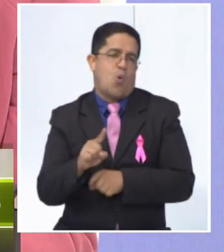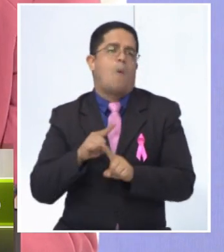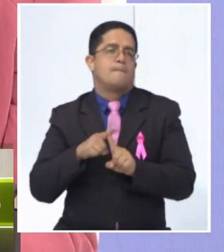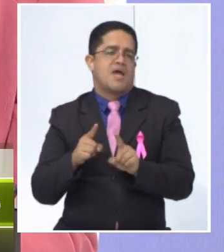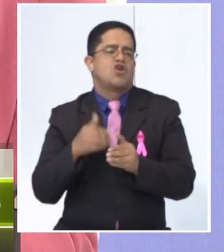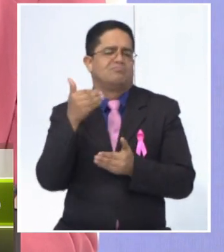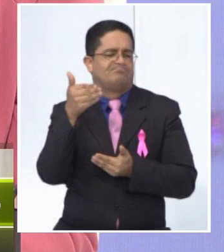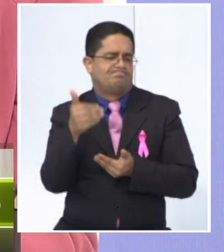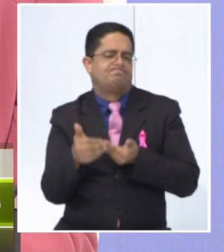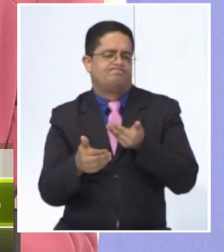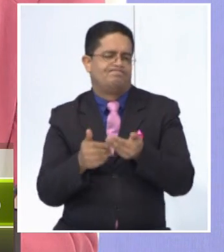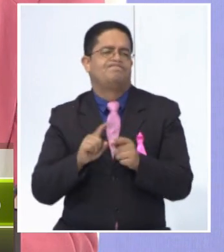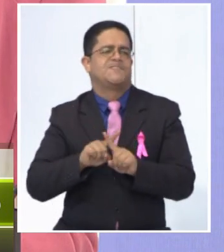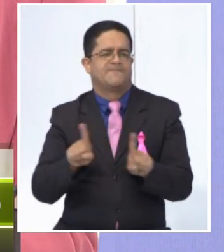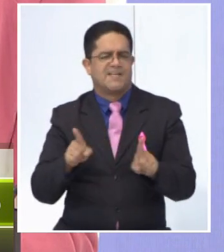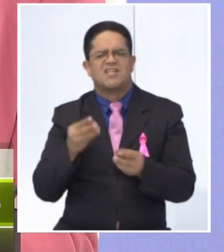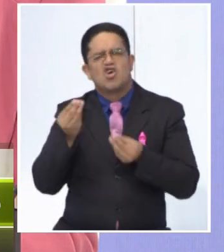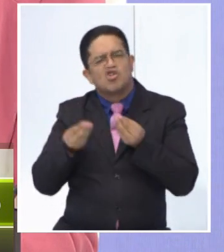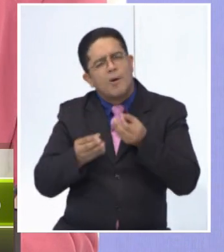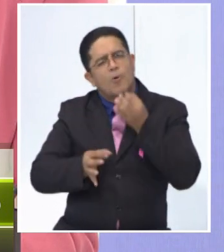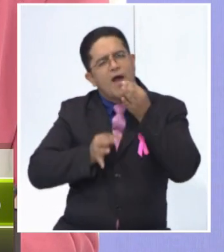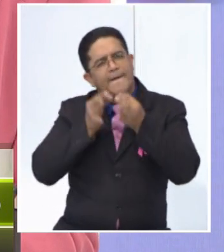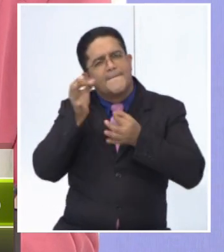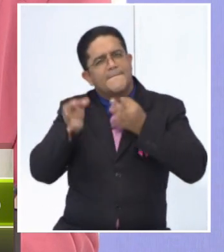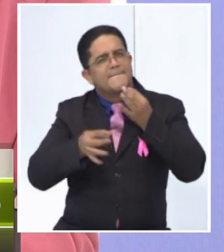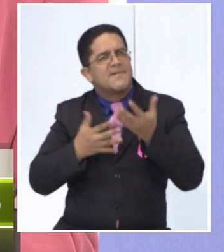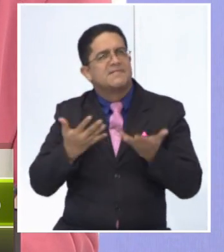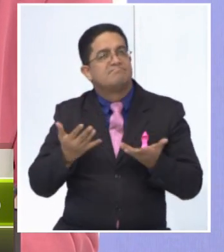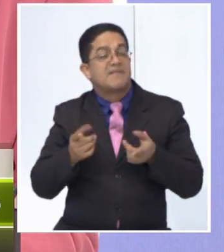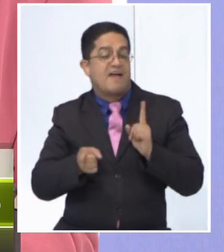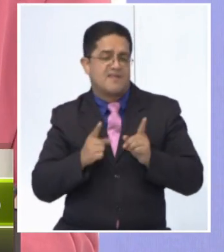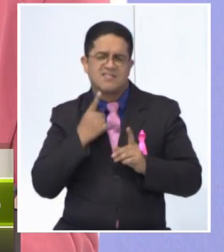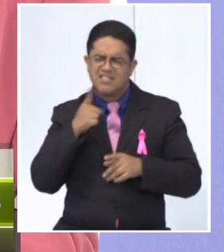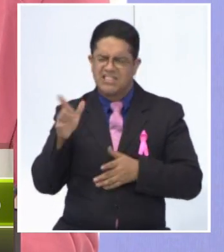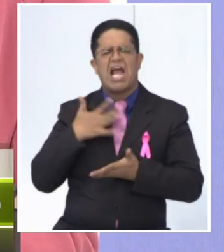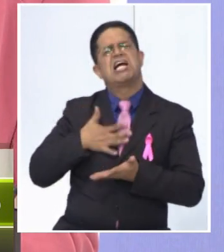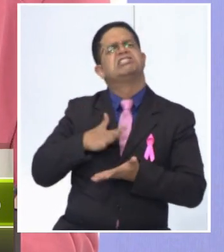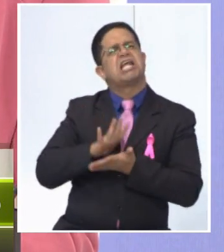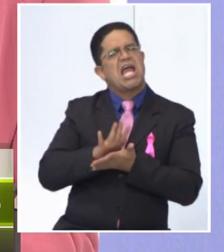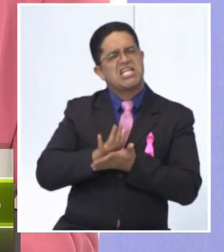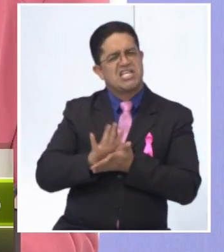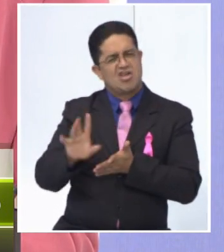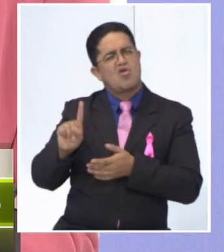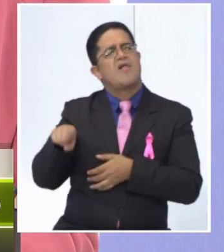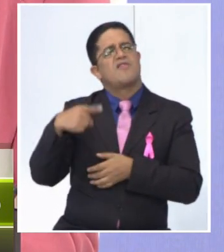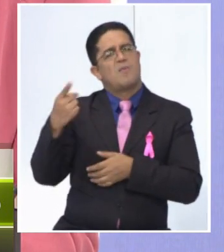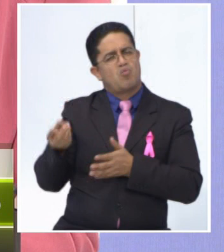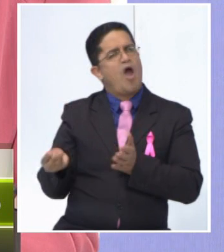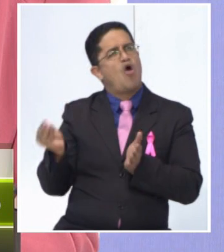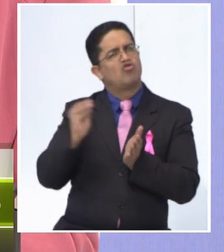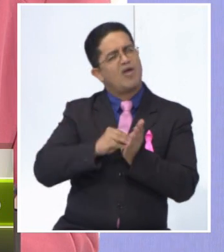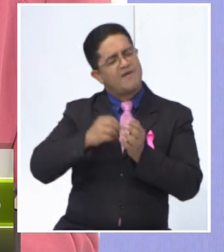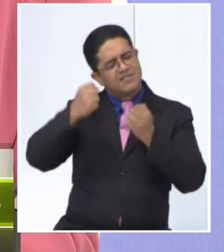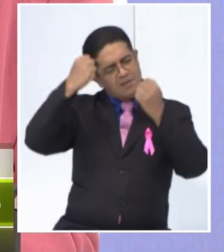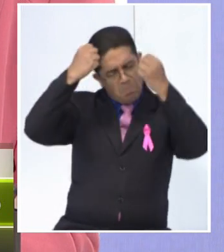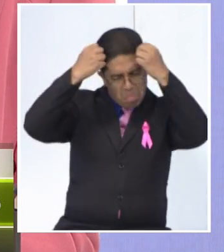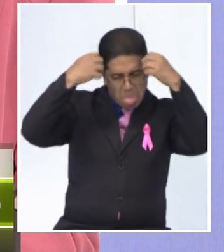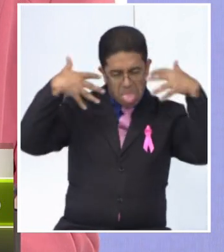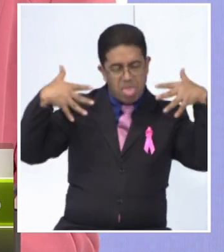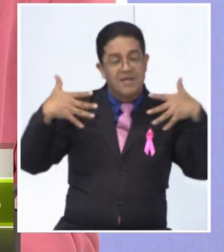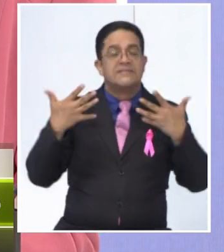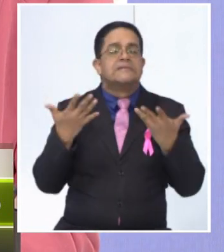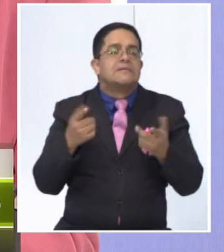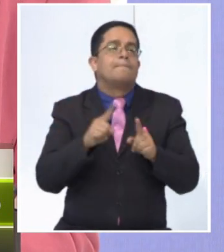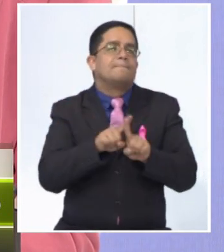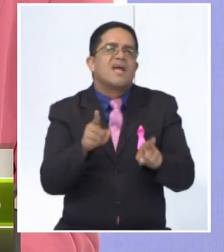cambio, un ciclo diferente. O ¿cómo explicar esto? Porque a veces uno dice, tranquila, eso va a salir. O también, ¿cómo podemos concienciar a las